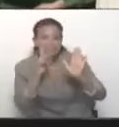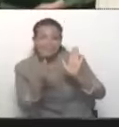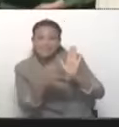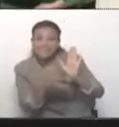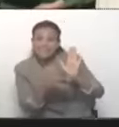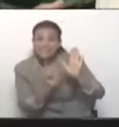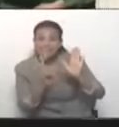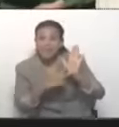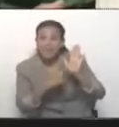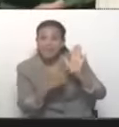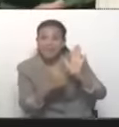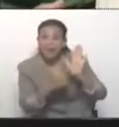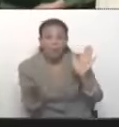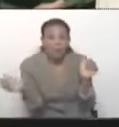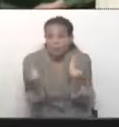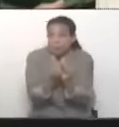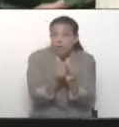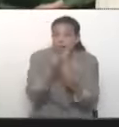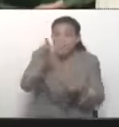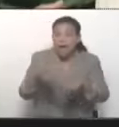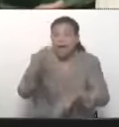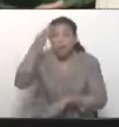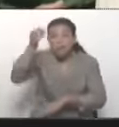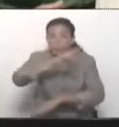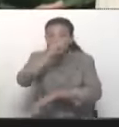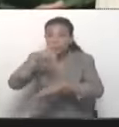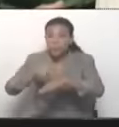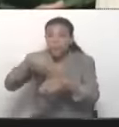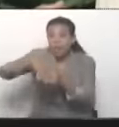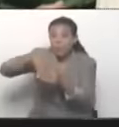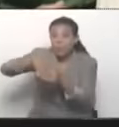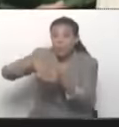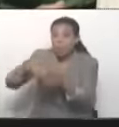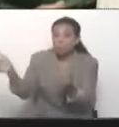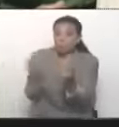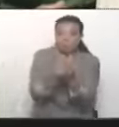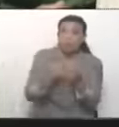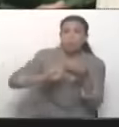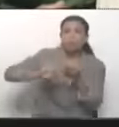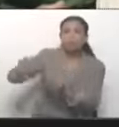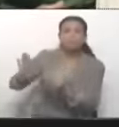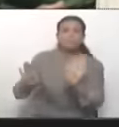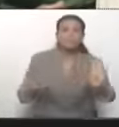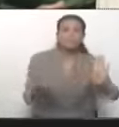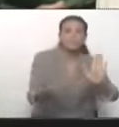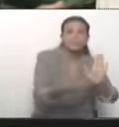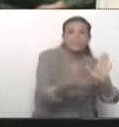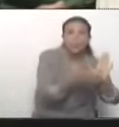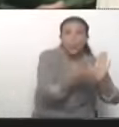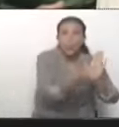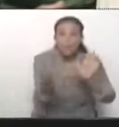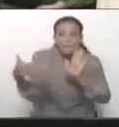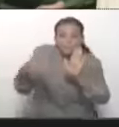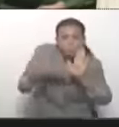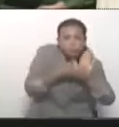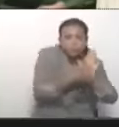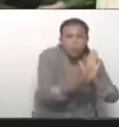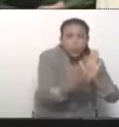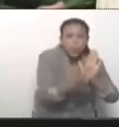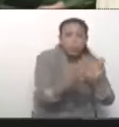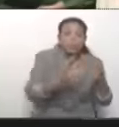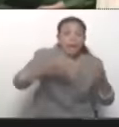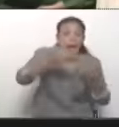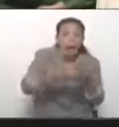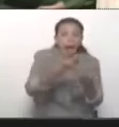aceptaron el acompañamiento del Consejo Nacional Electoral. Y se fueron por esta vía que ellos dicen la manual